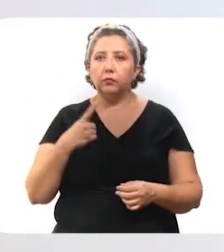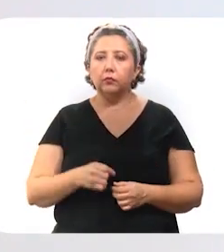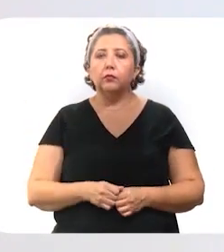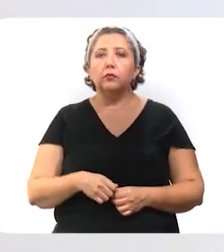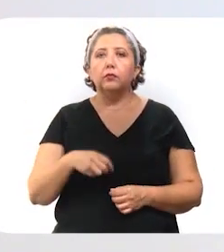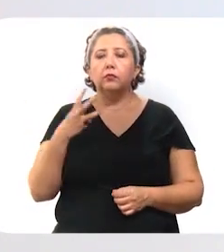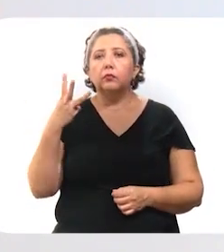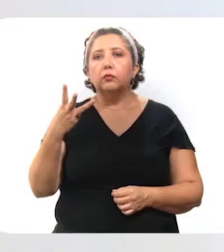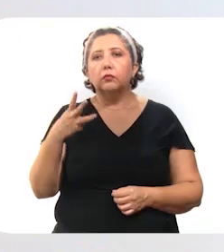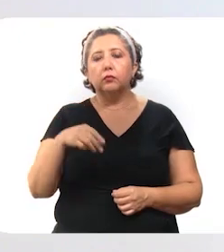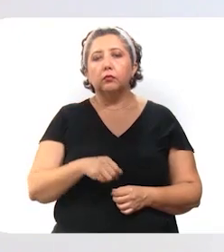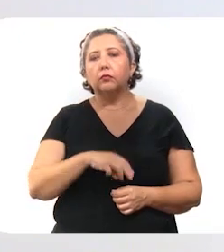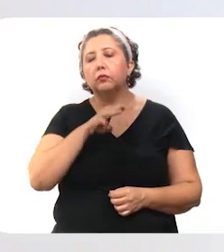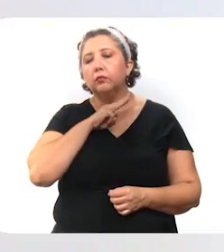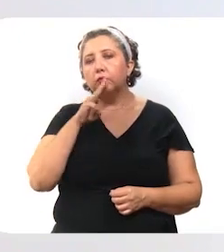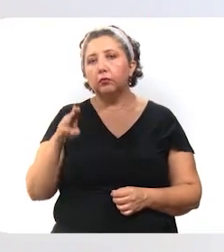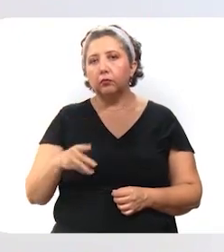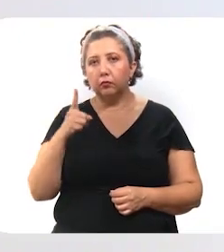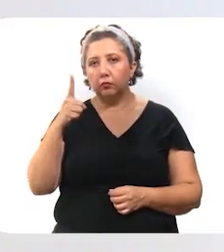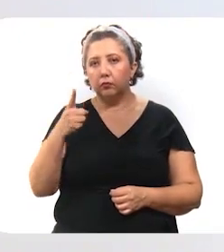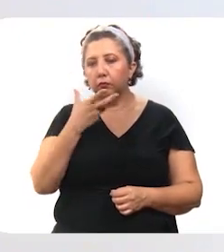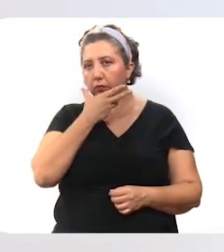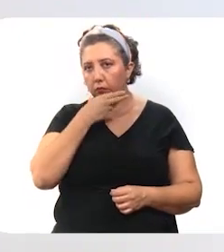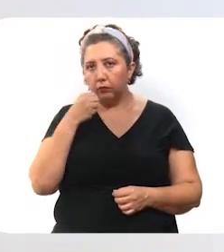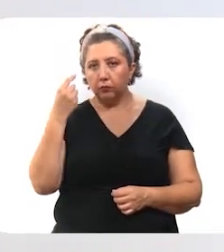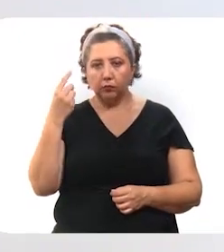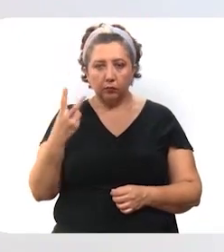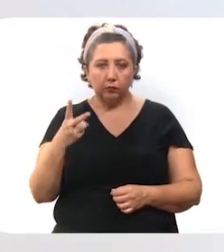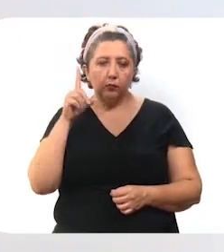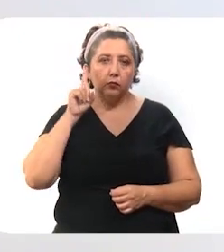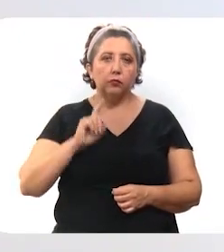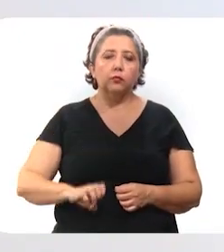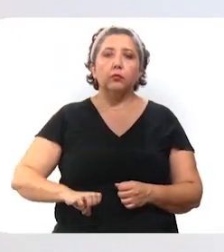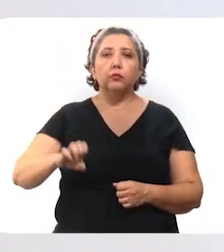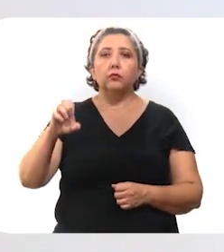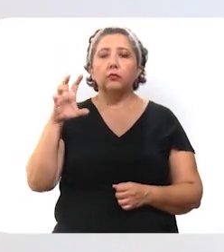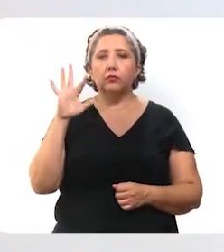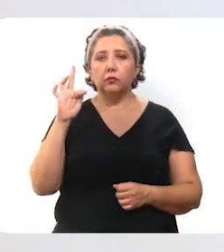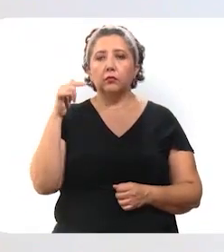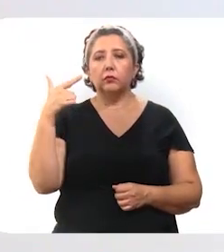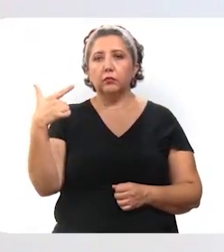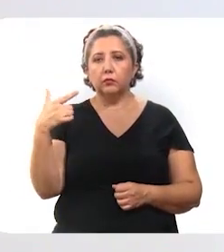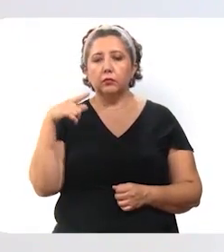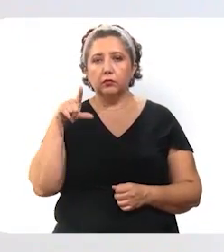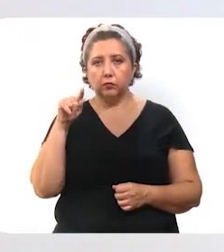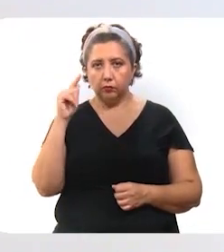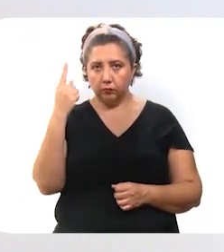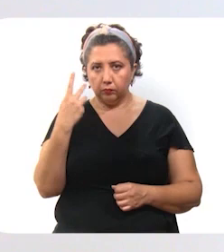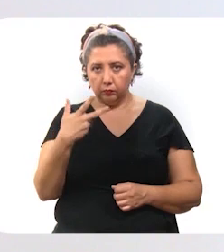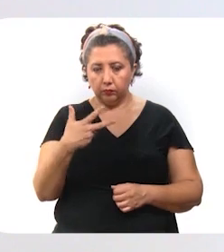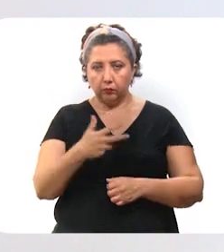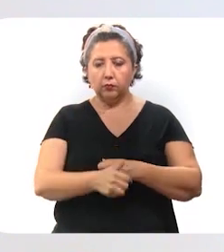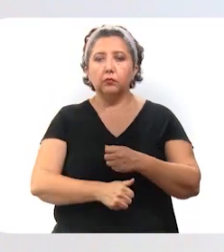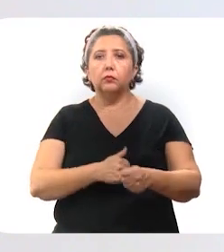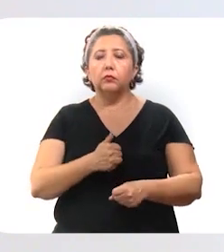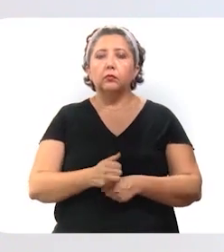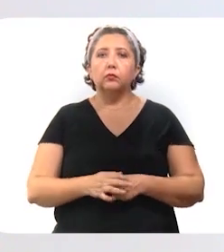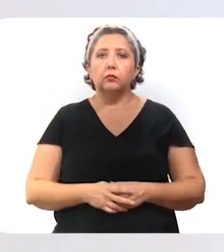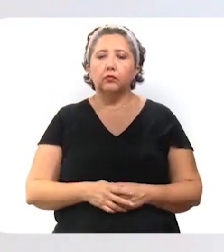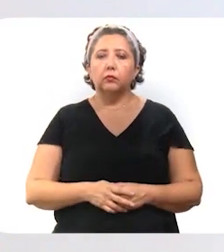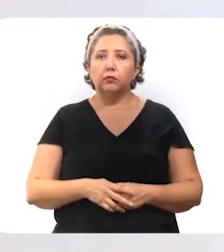informamos de tres fallecimientos, es un hombre y dos mujeres, de un rango de edad de 47 a 78 años.